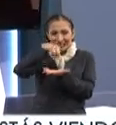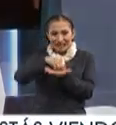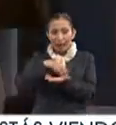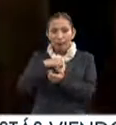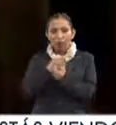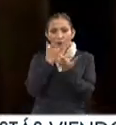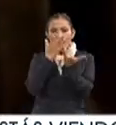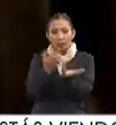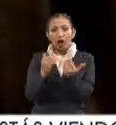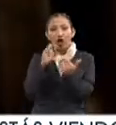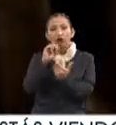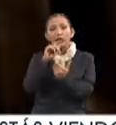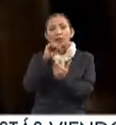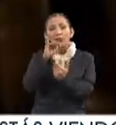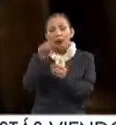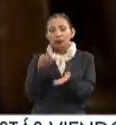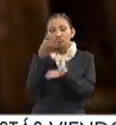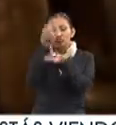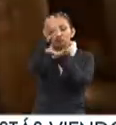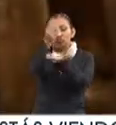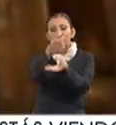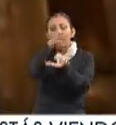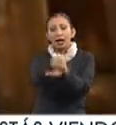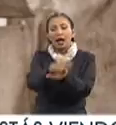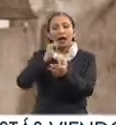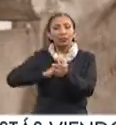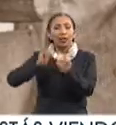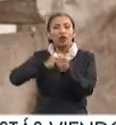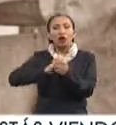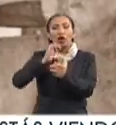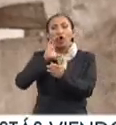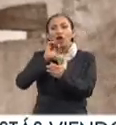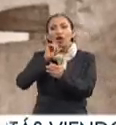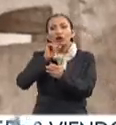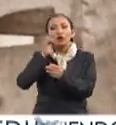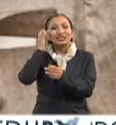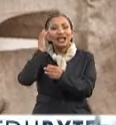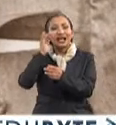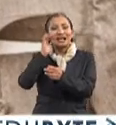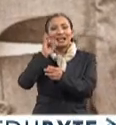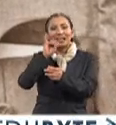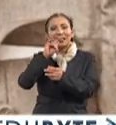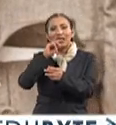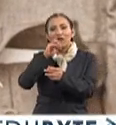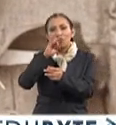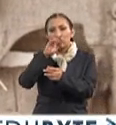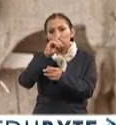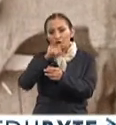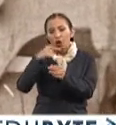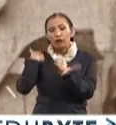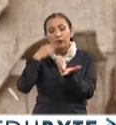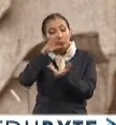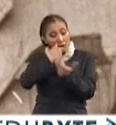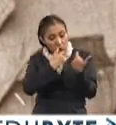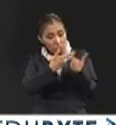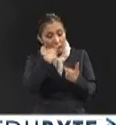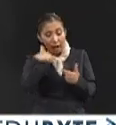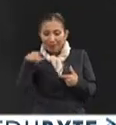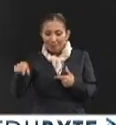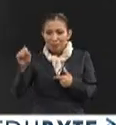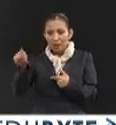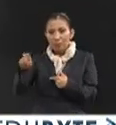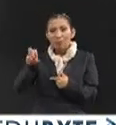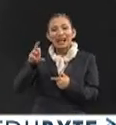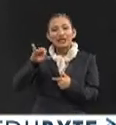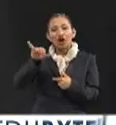poeta mayor de Octavio Paz sean depositadas en el antiguo colegio de San Ildefonso. De igual forma, convinieron que los restos